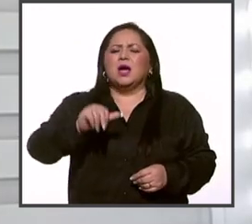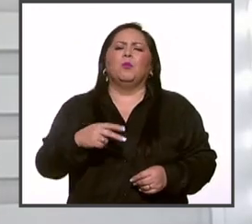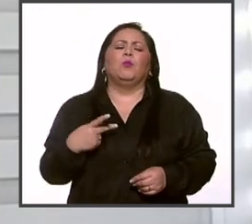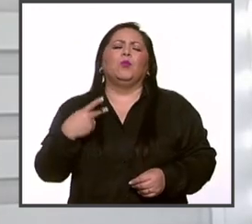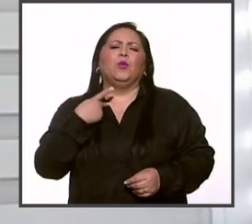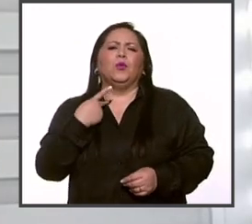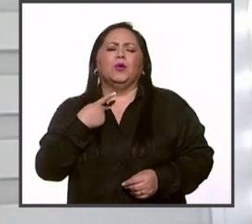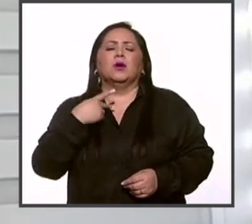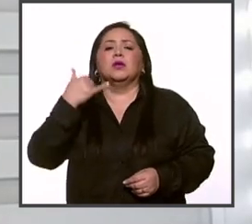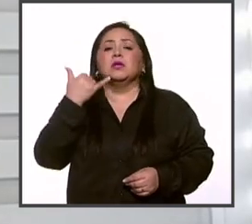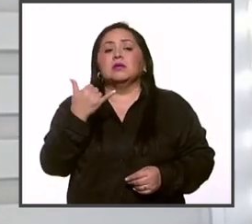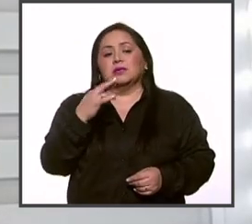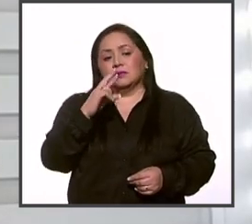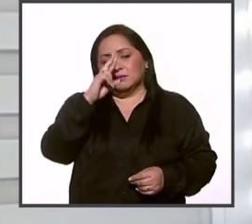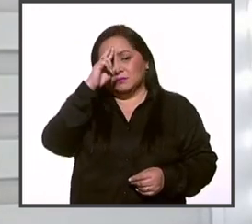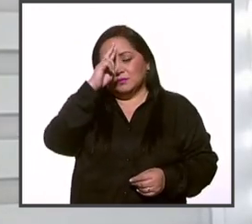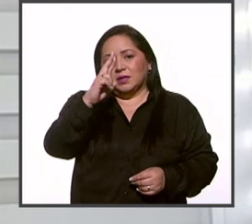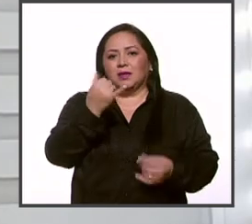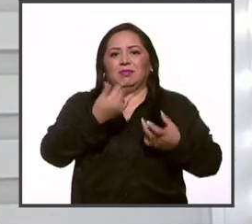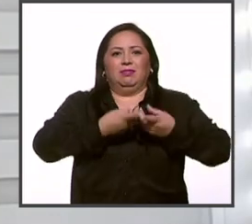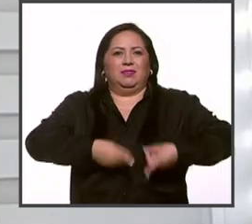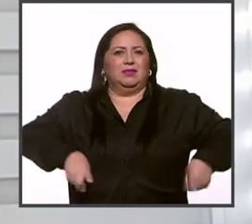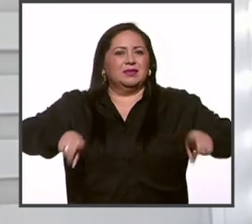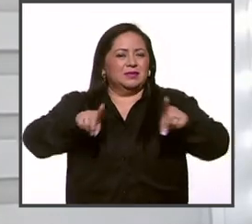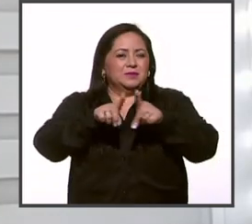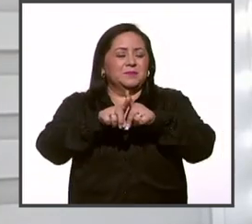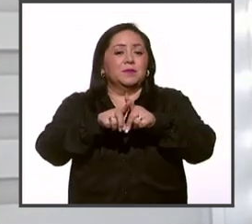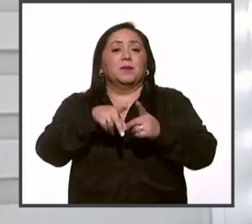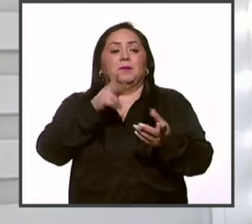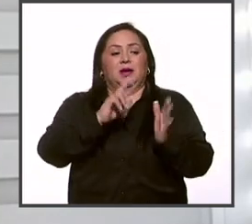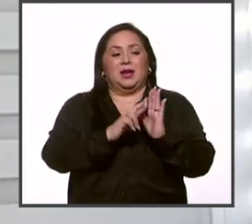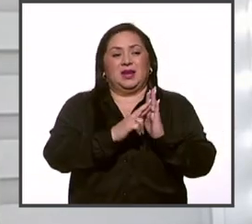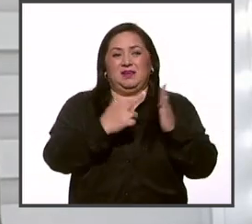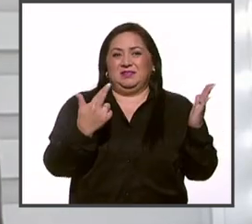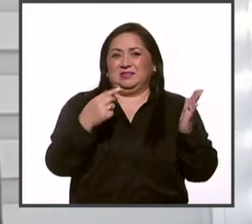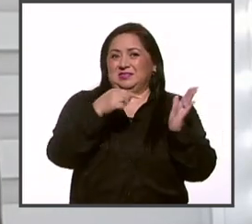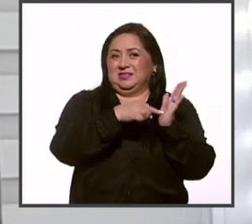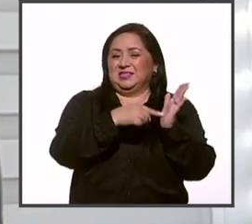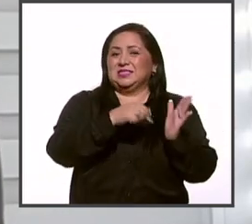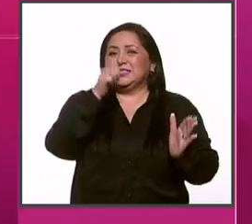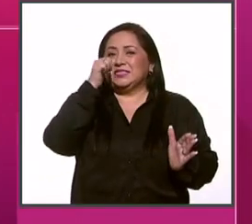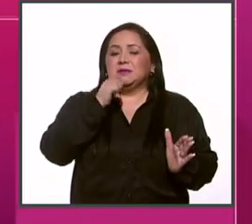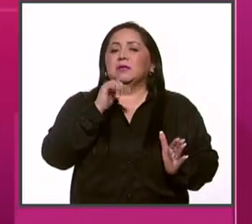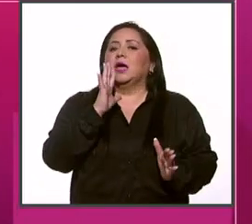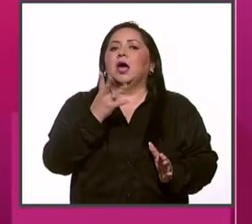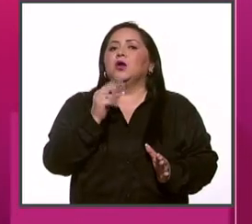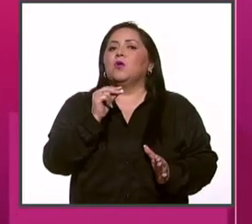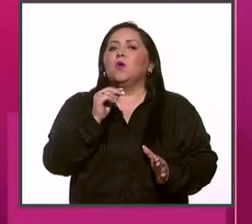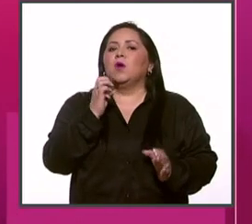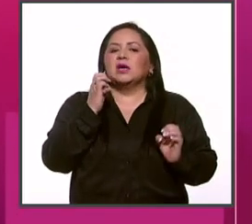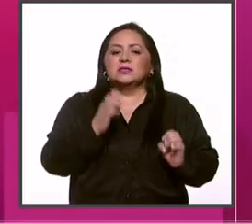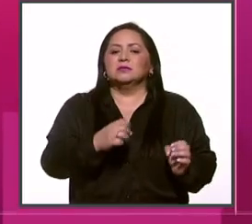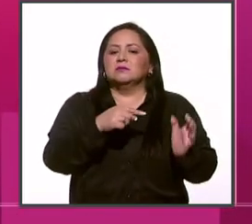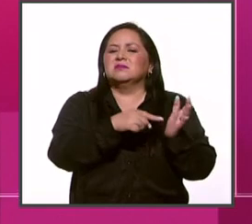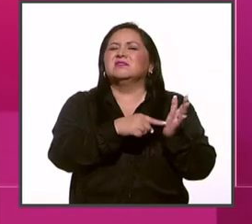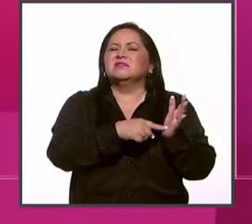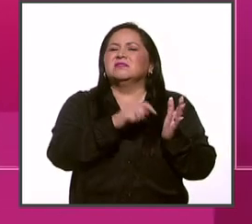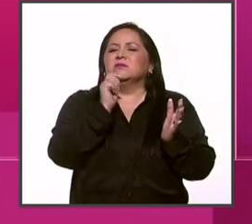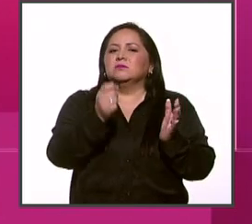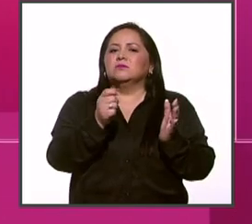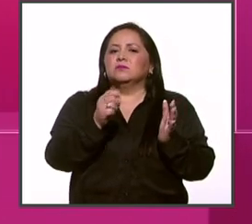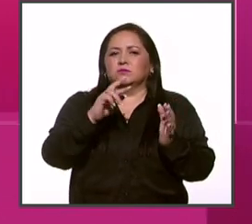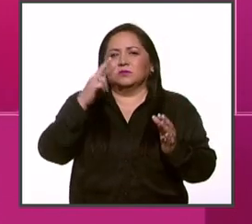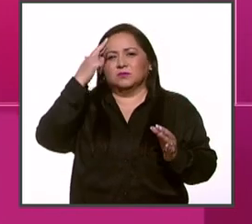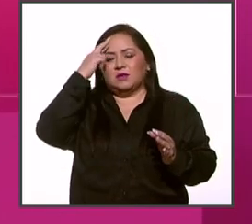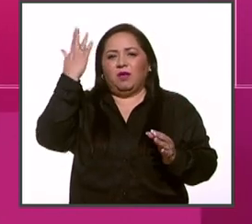y del respeto y de la dignidad. La revista siempre ya no es ni la sombra de la